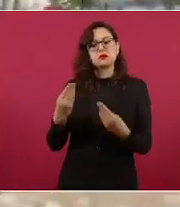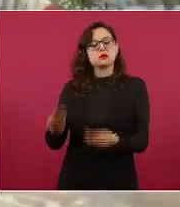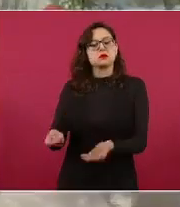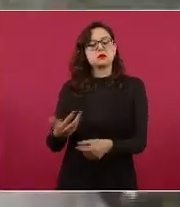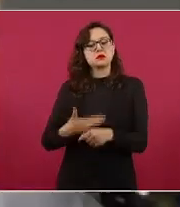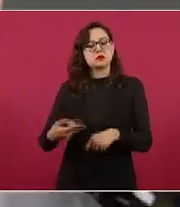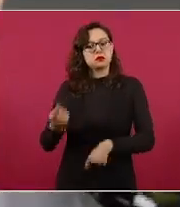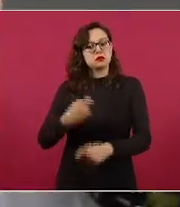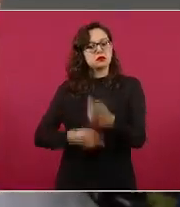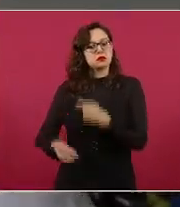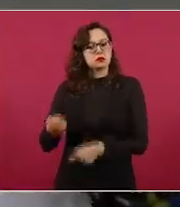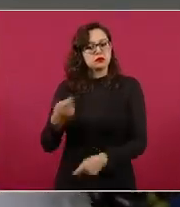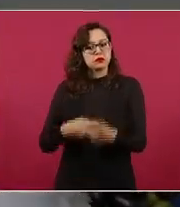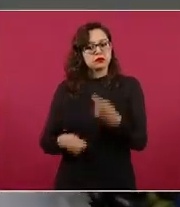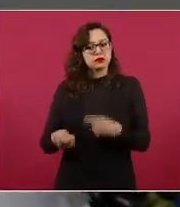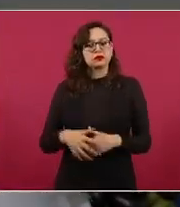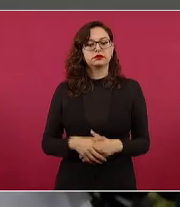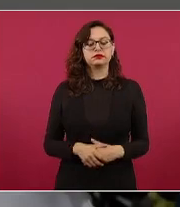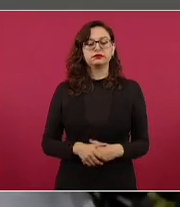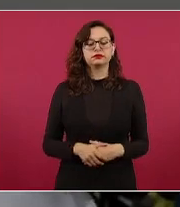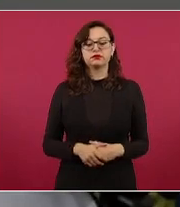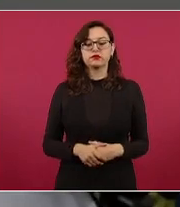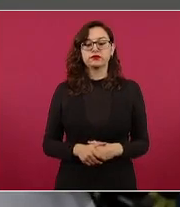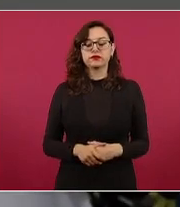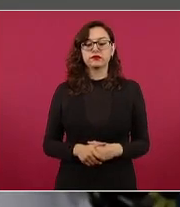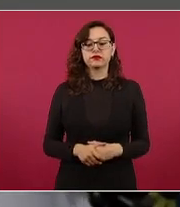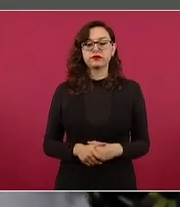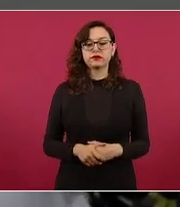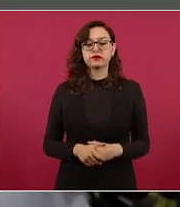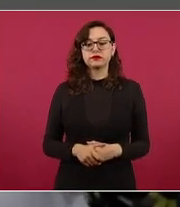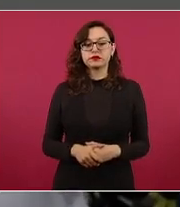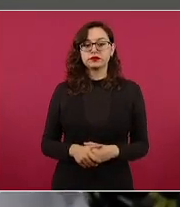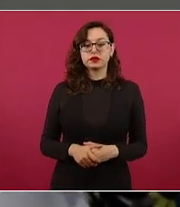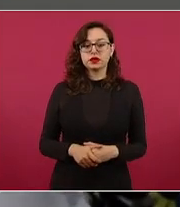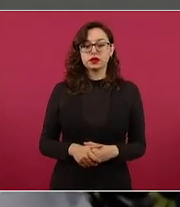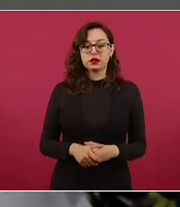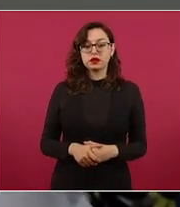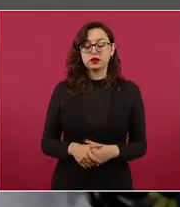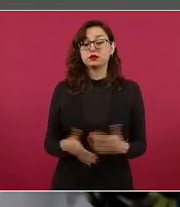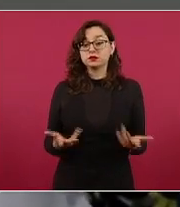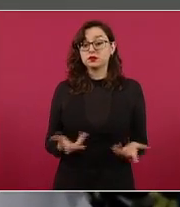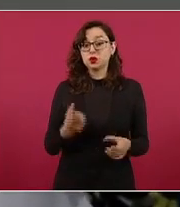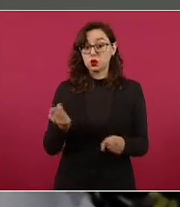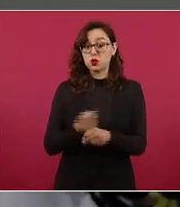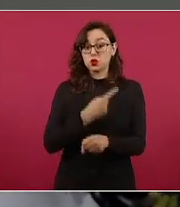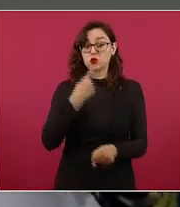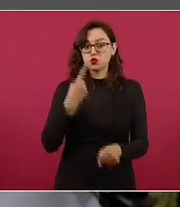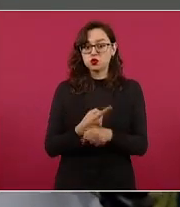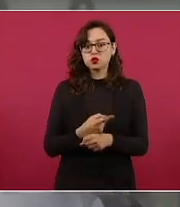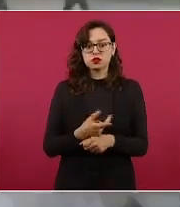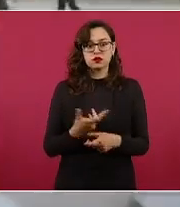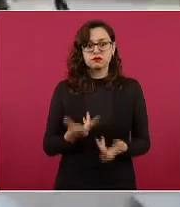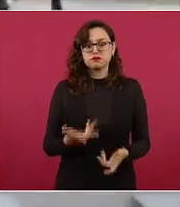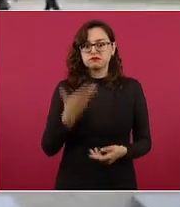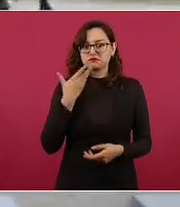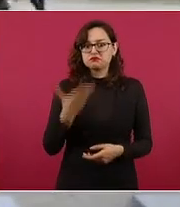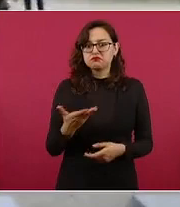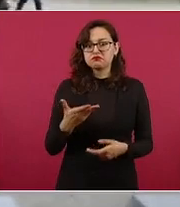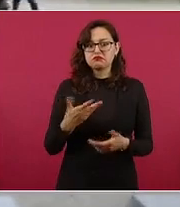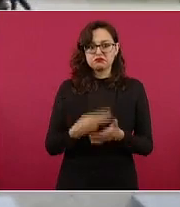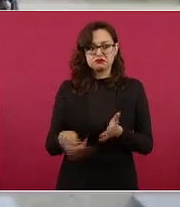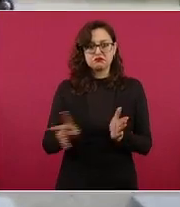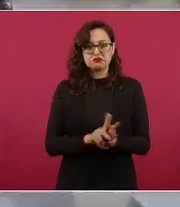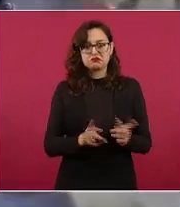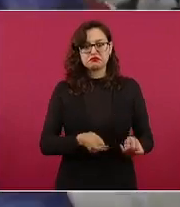trámite. Pues esta es una oportunidad importante para empezar a traer a los más médicos esta vez que se abrieron más